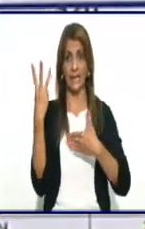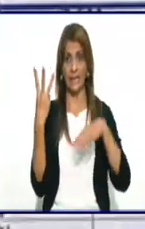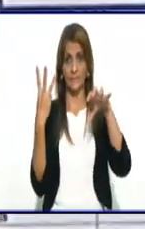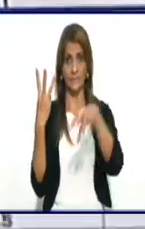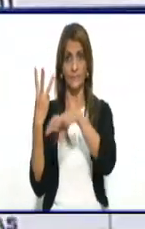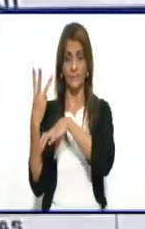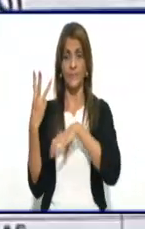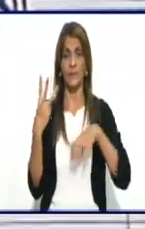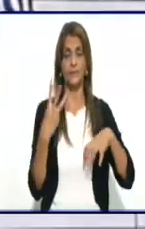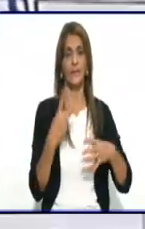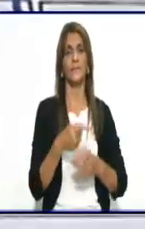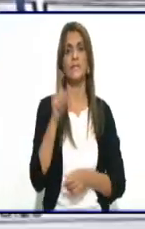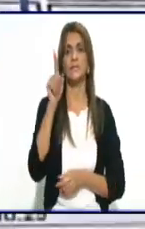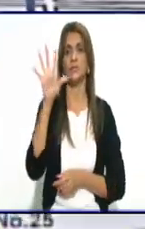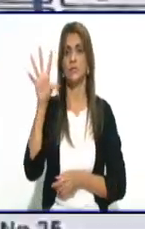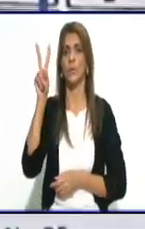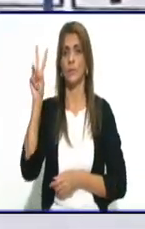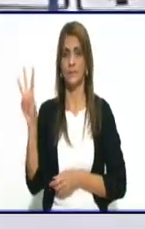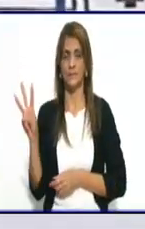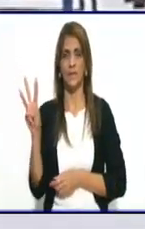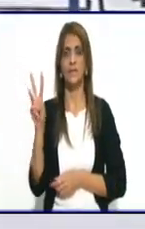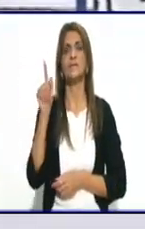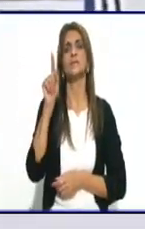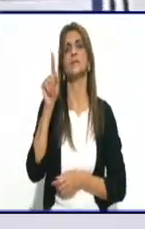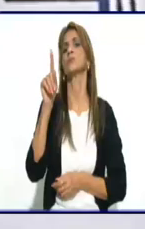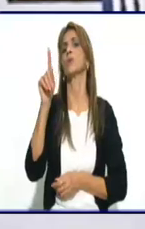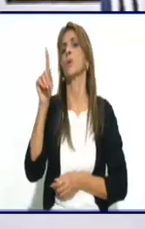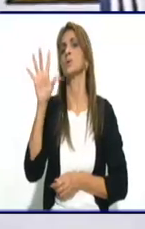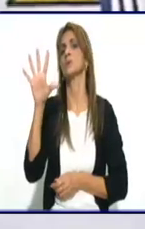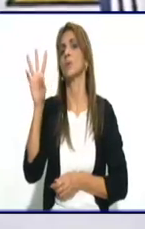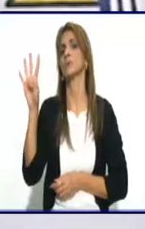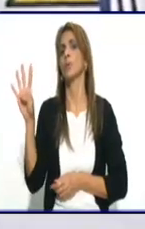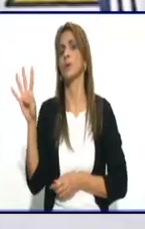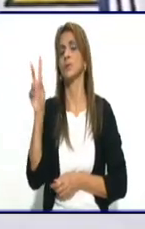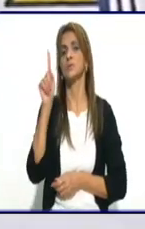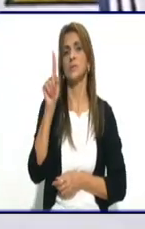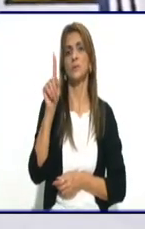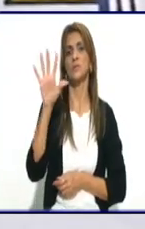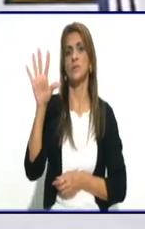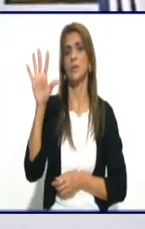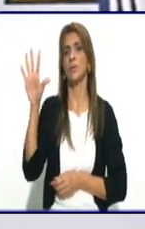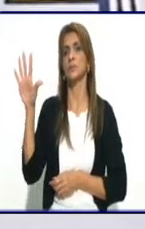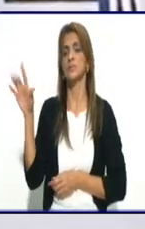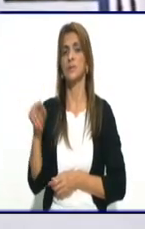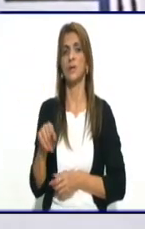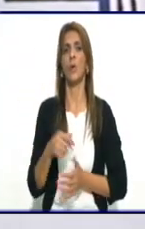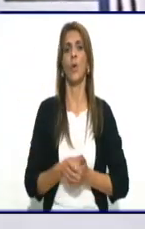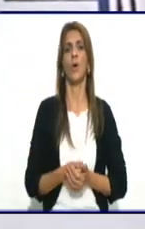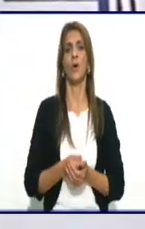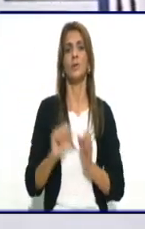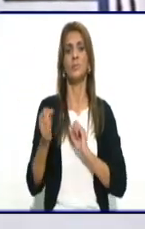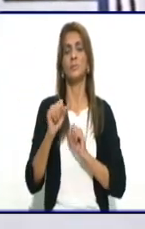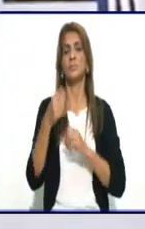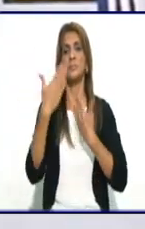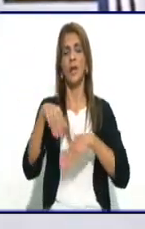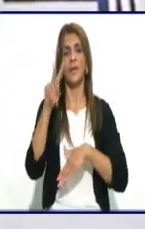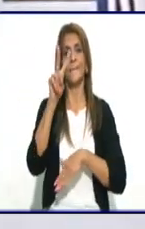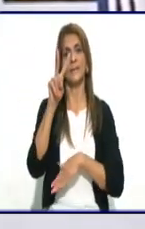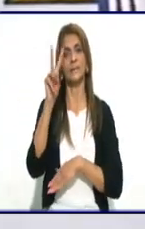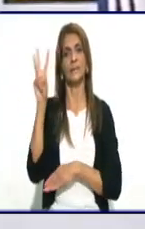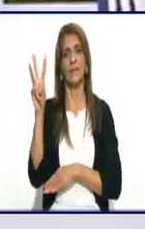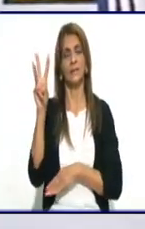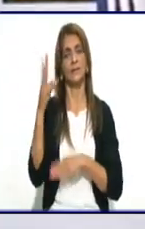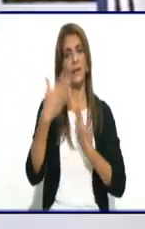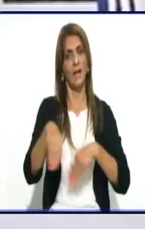153, la 154 y la 155, que está limitada por calle 23, calle 26 de Julio,